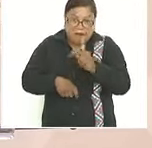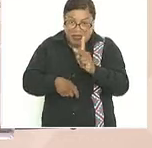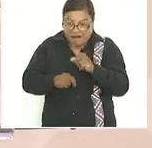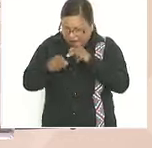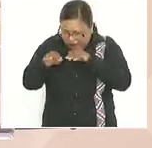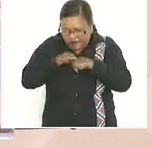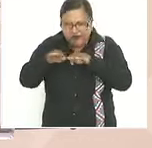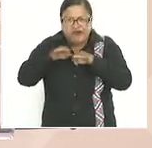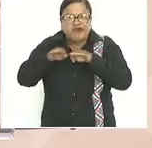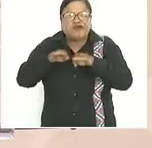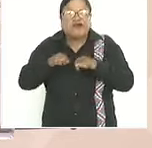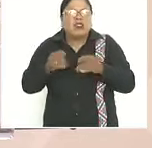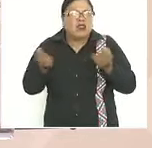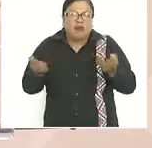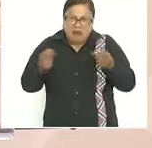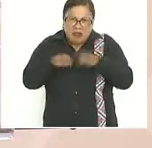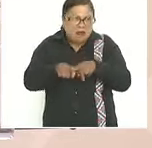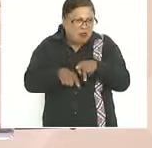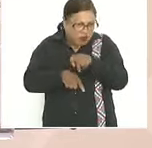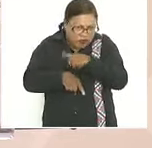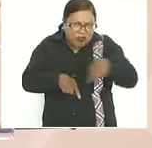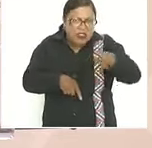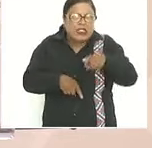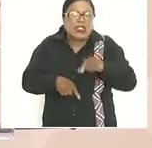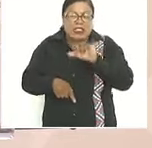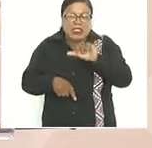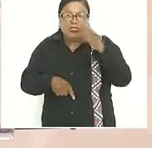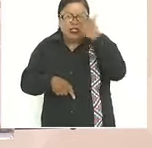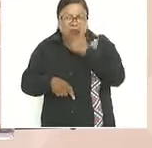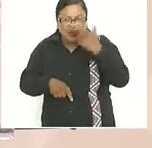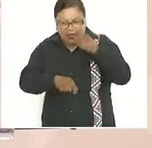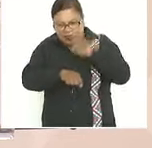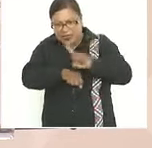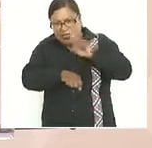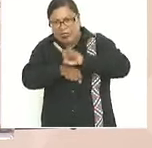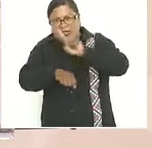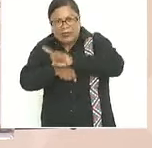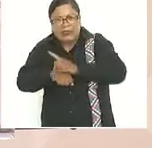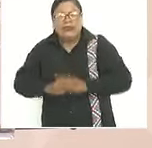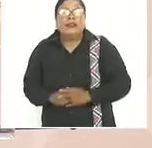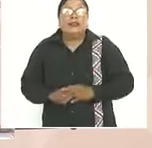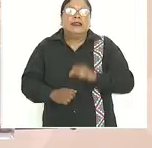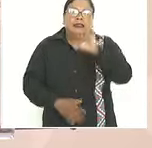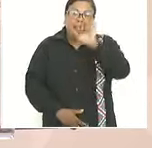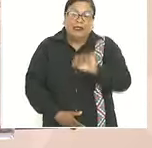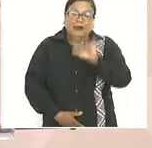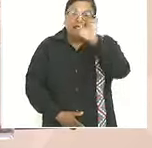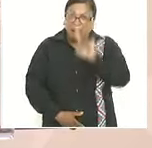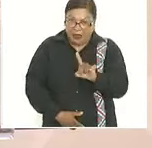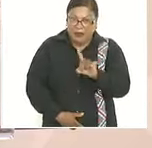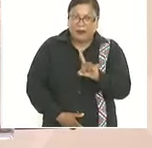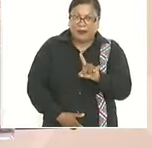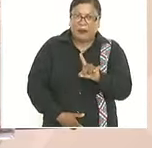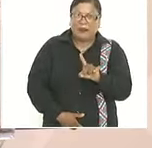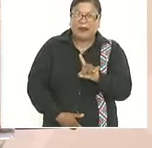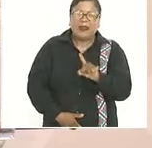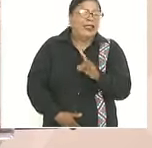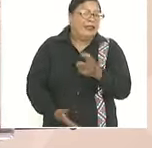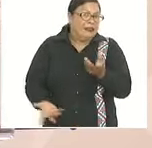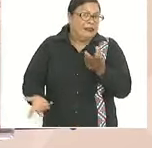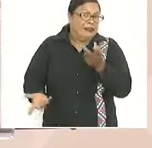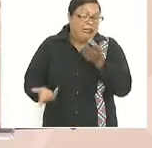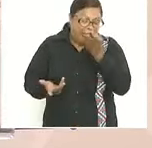trabaja como lo hacen ustedes 16 horas diarias y sábado y domingo es bastante